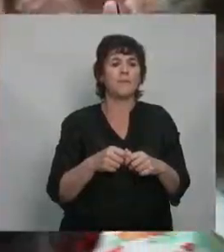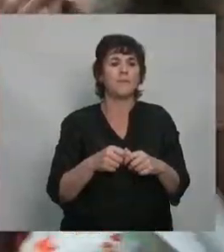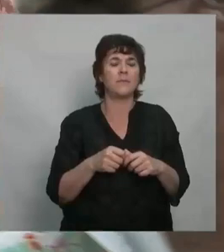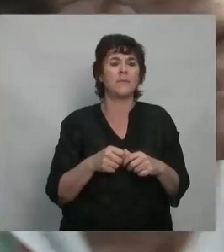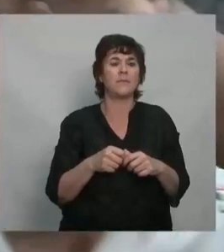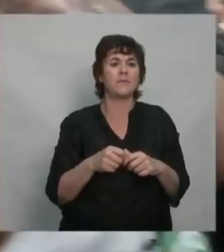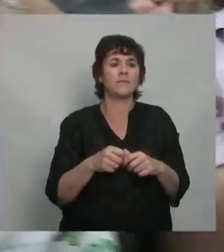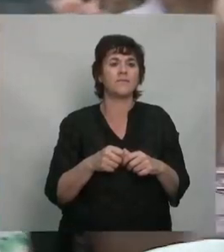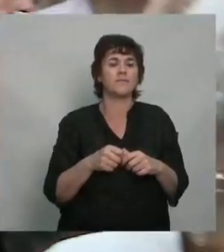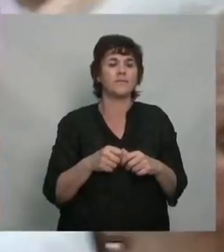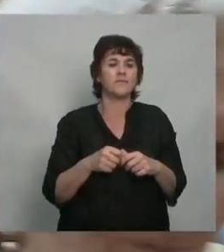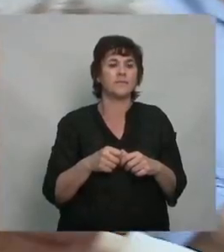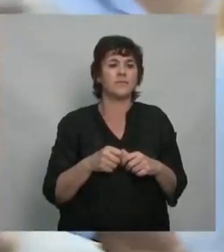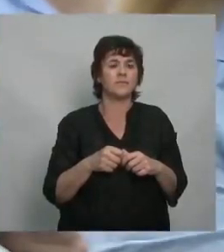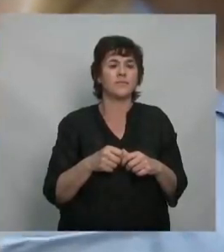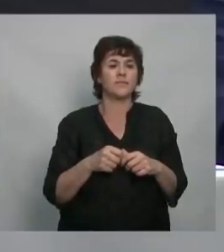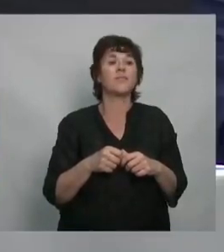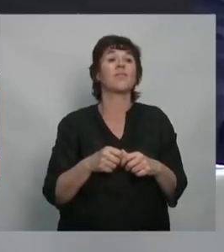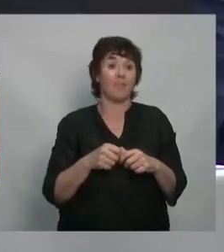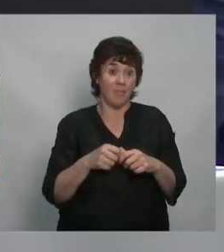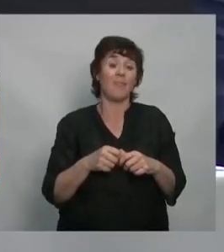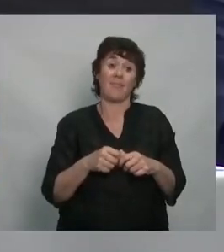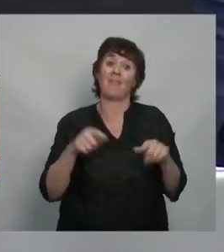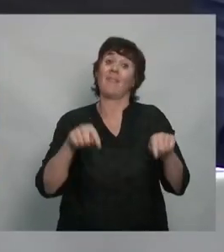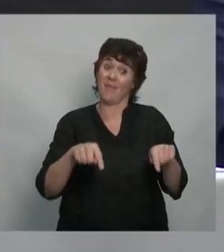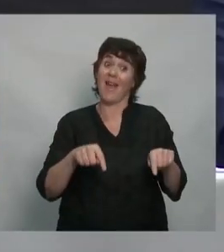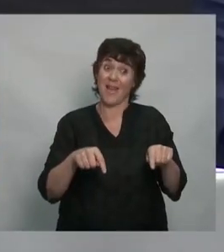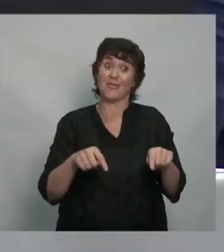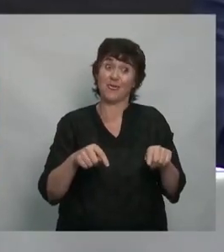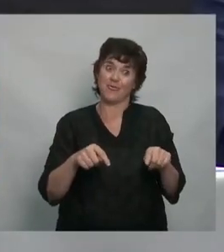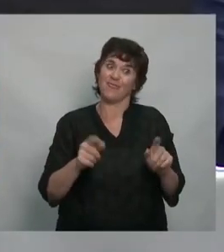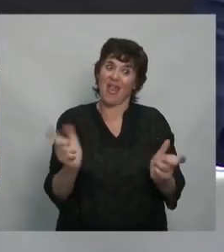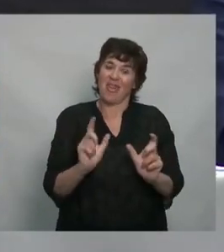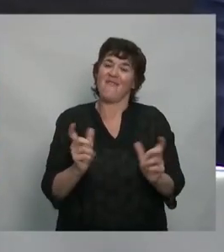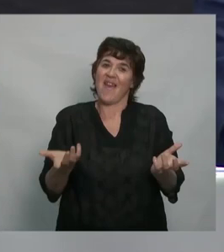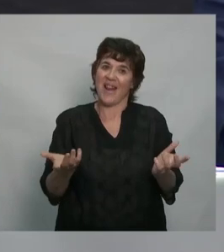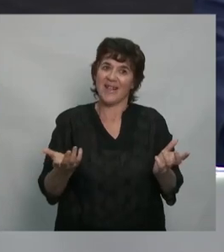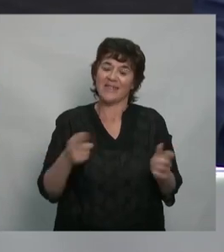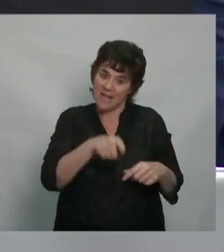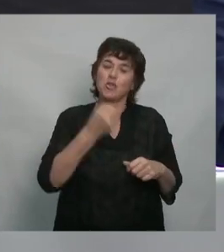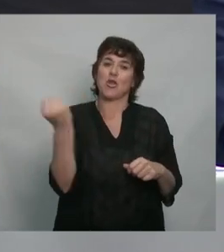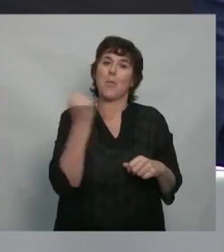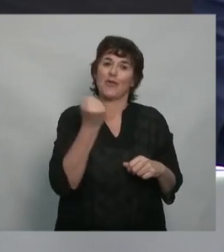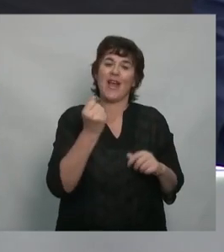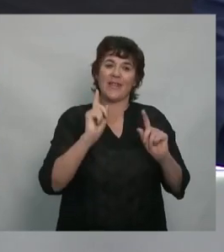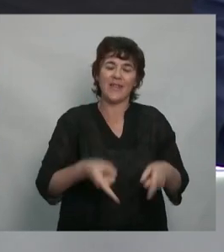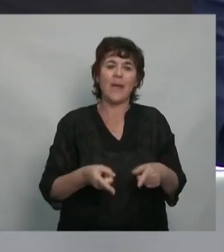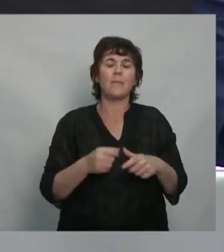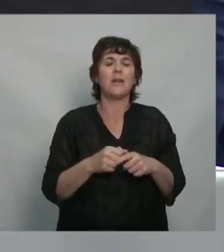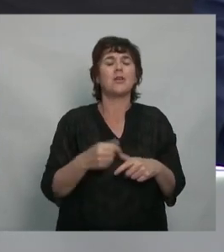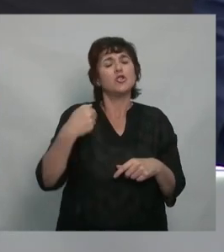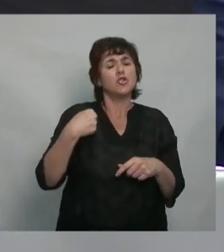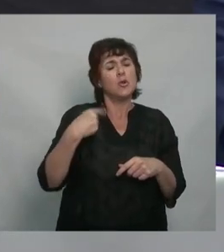Y realmente es una diferencia que no es menor. Yo me pregunto si